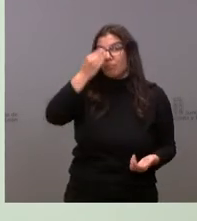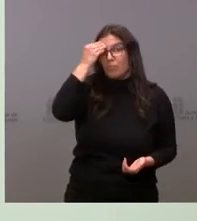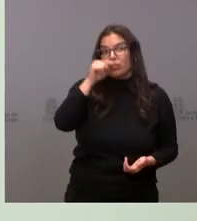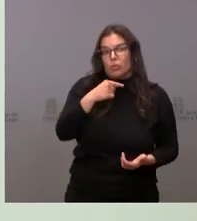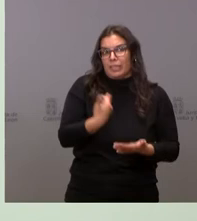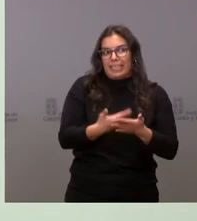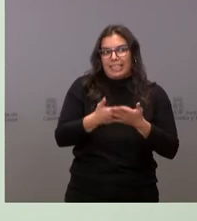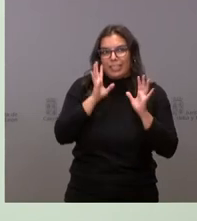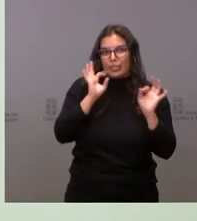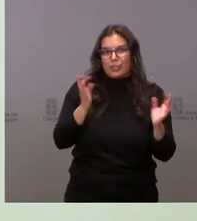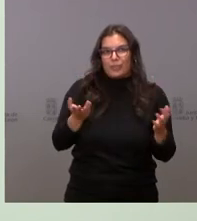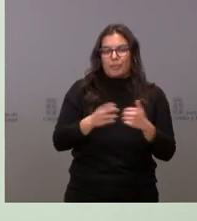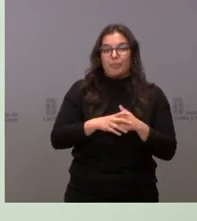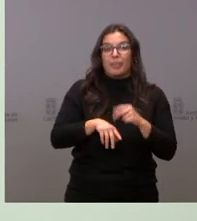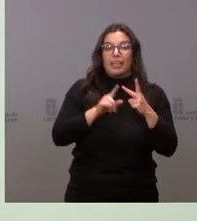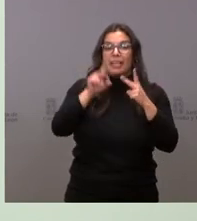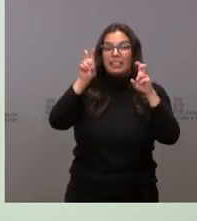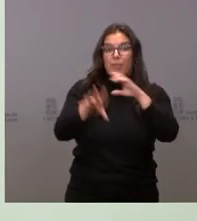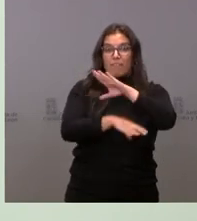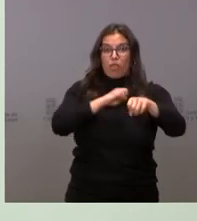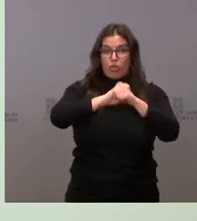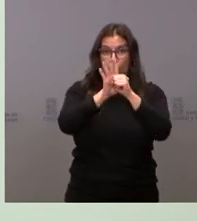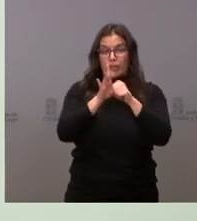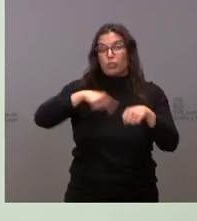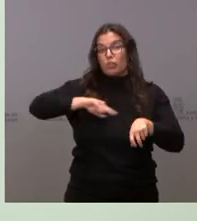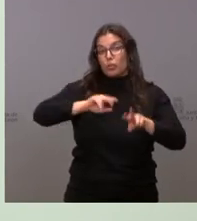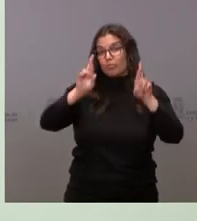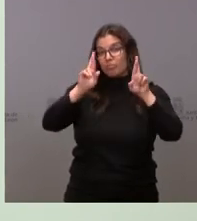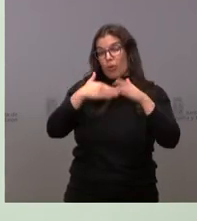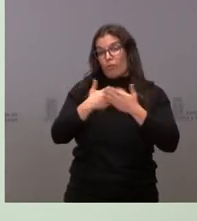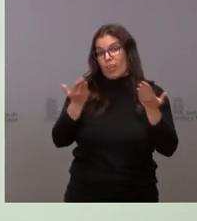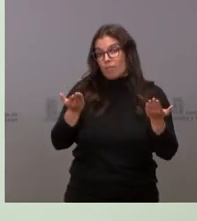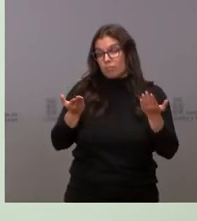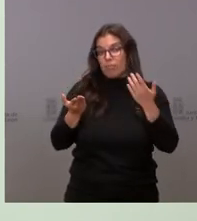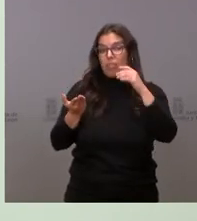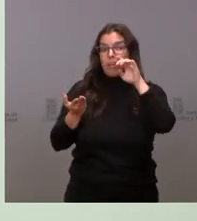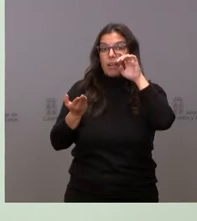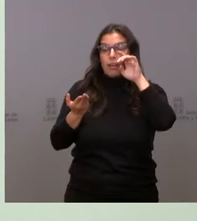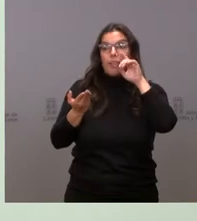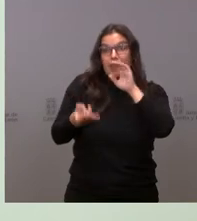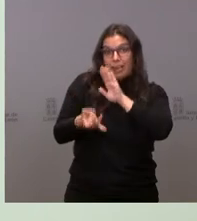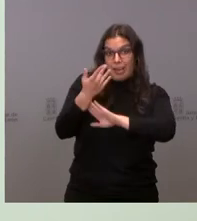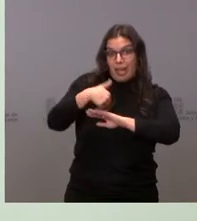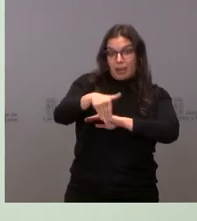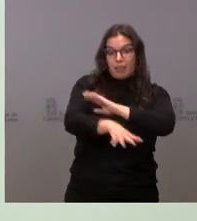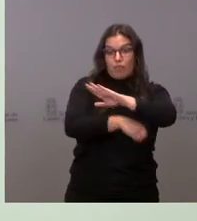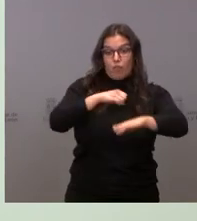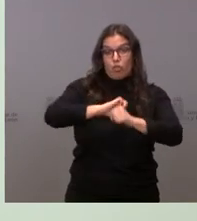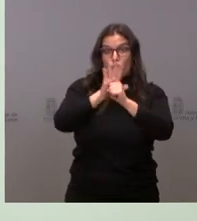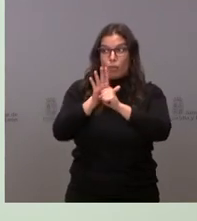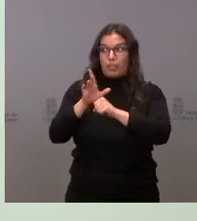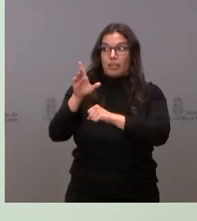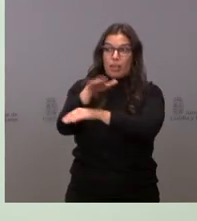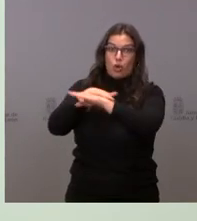legítimo. Y respecto al fondo COVID, nosotros confiamos claramente en que haya un fondo COVID del Gobierno. Lo hemos pedido